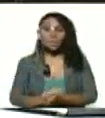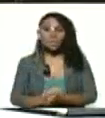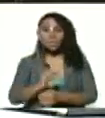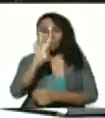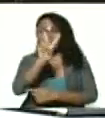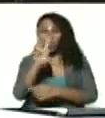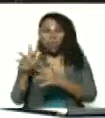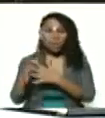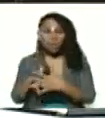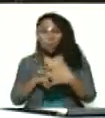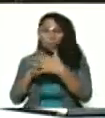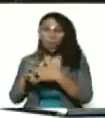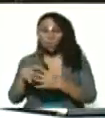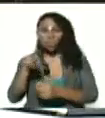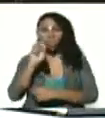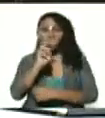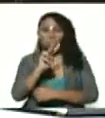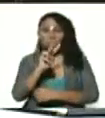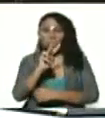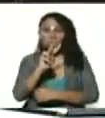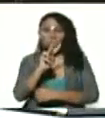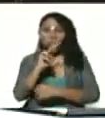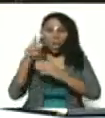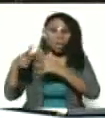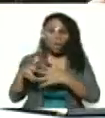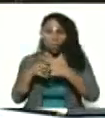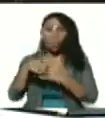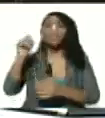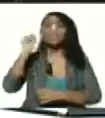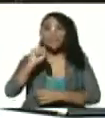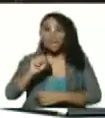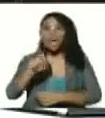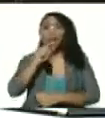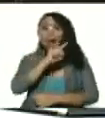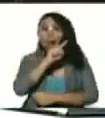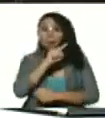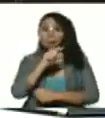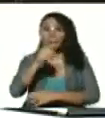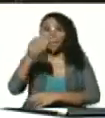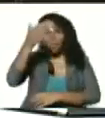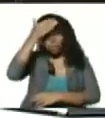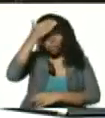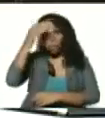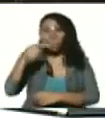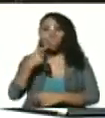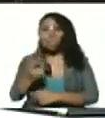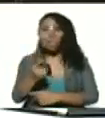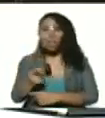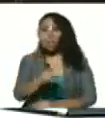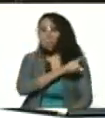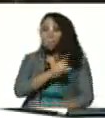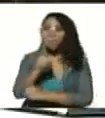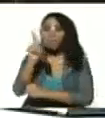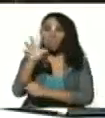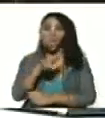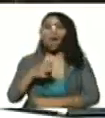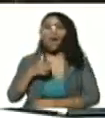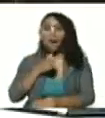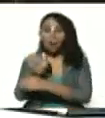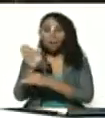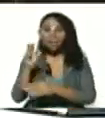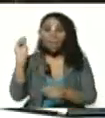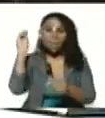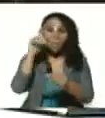estadounidenses, dos marines, que sí, que Donald Trump ordenó esa invasión. Estaba en pleno